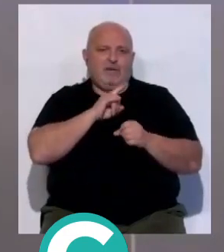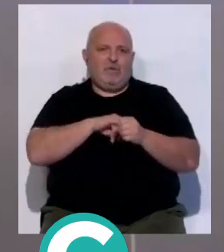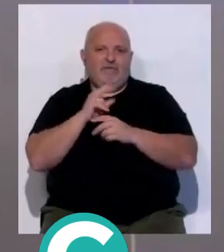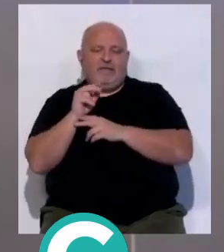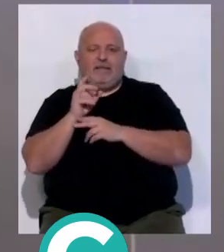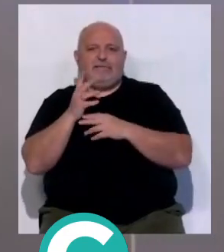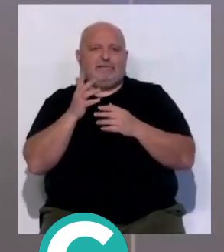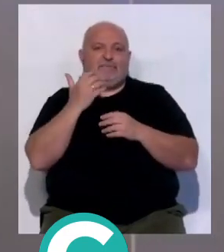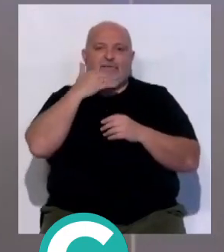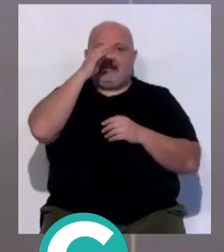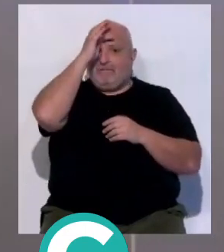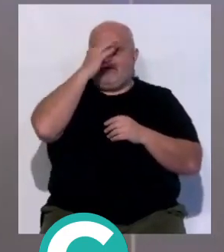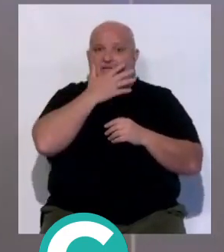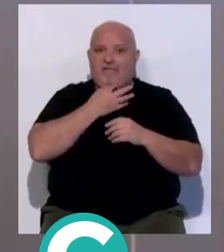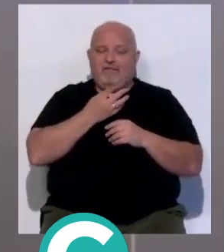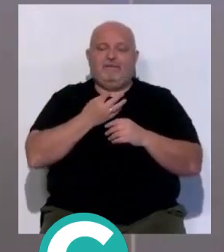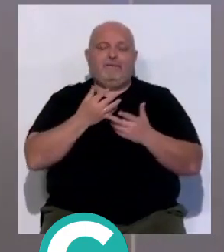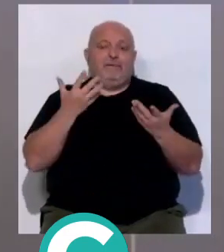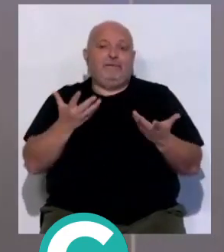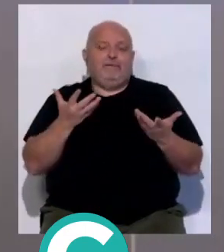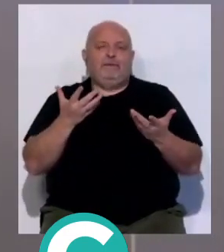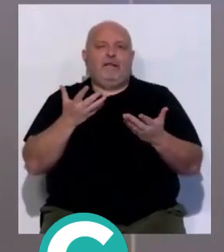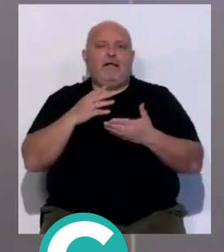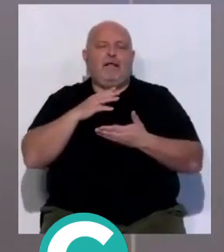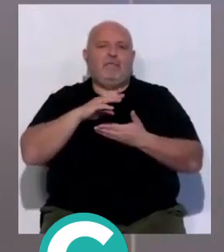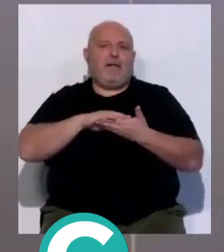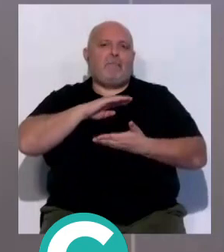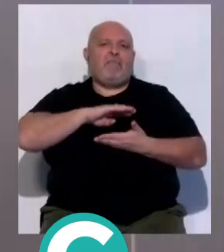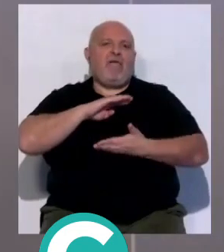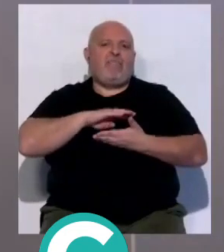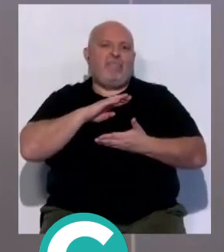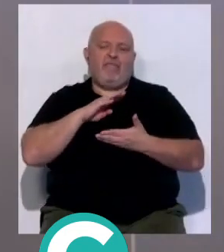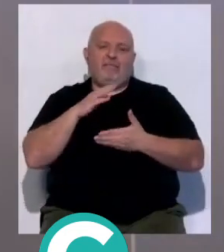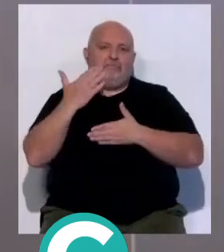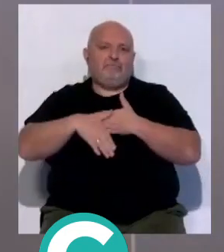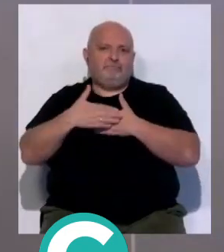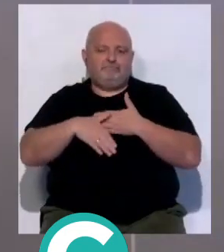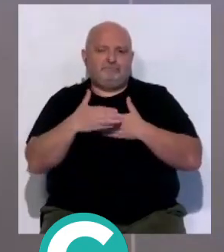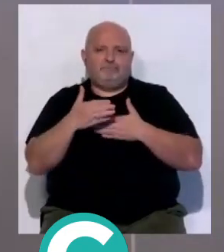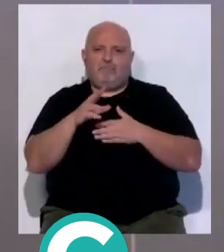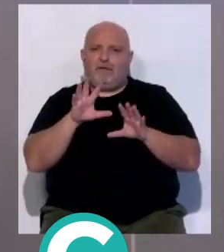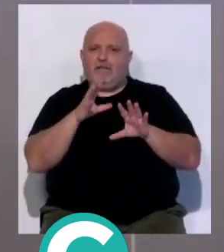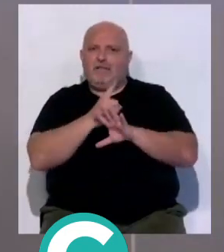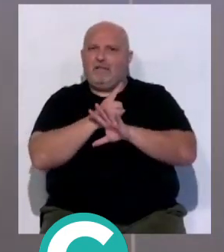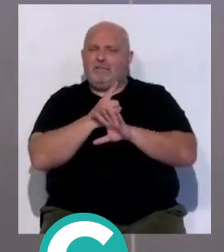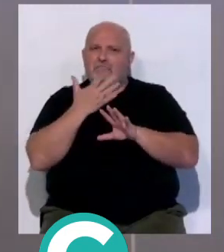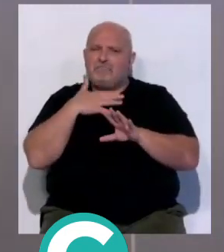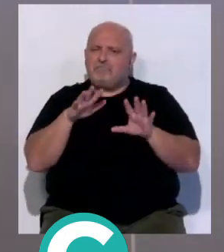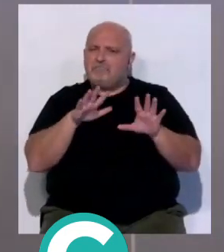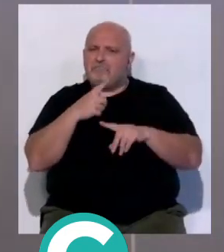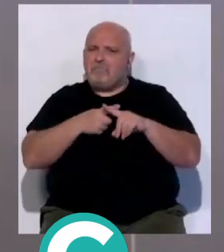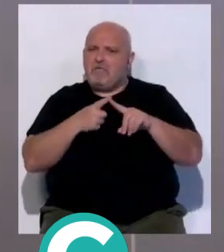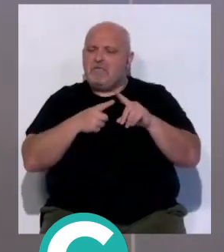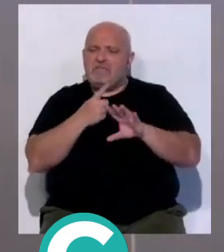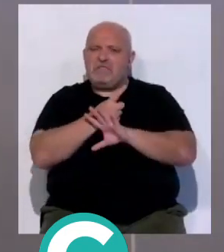eso hace que haya una capacidad o una afluencia de unos 10, podemos poner una